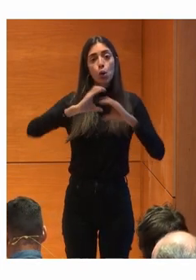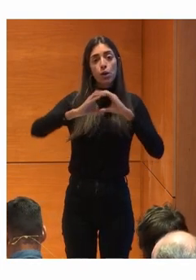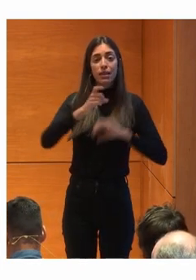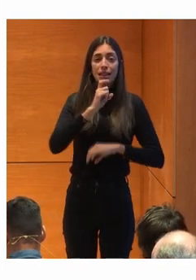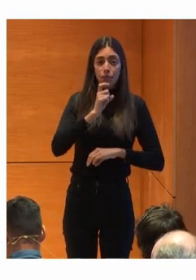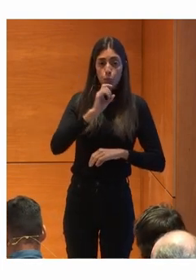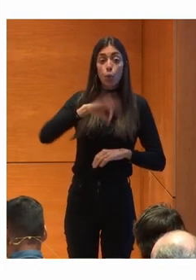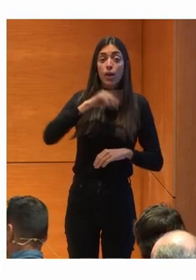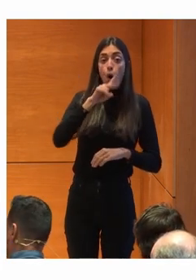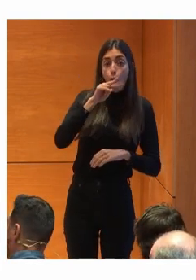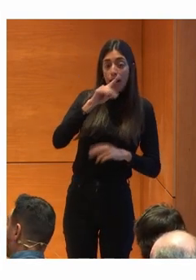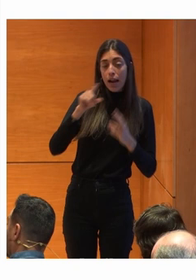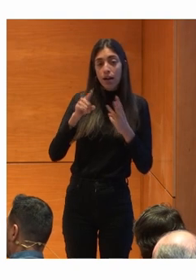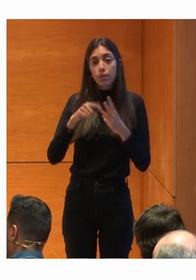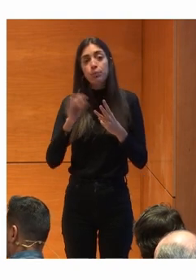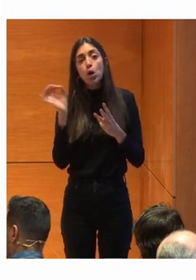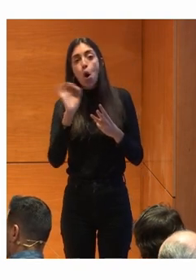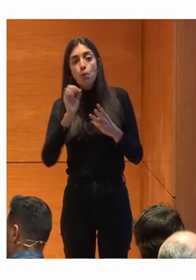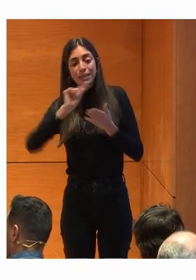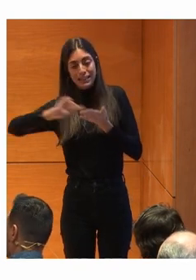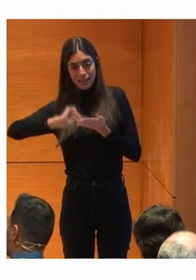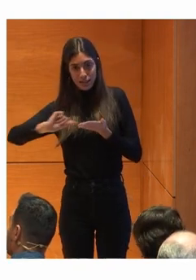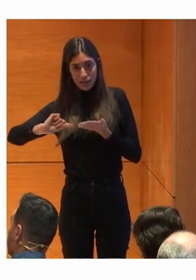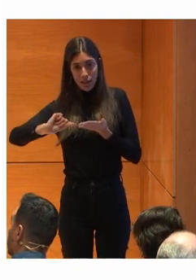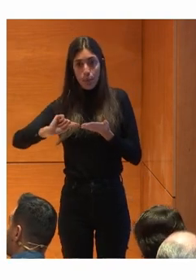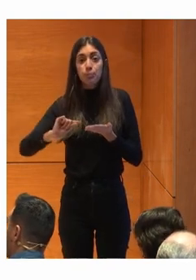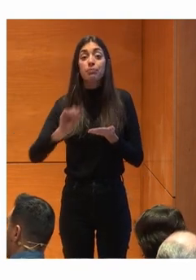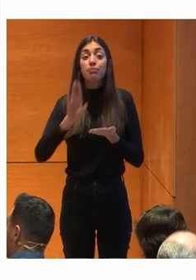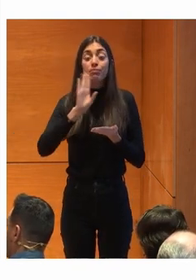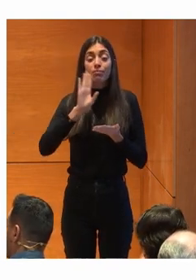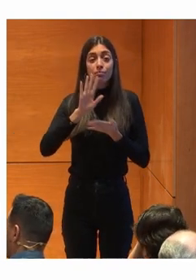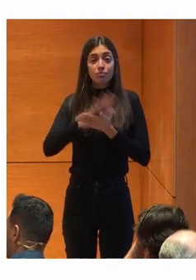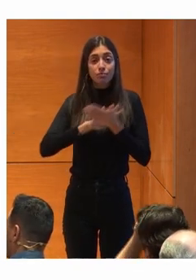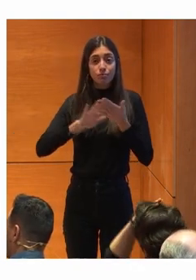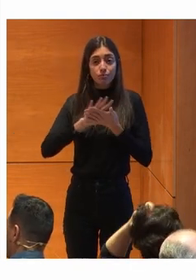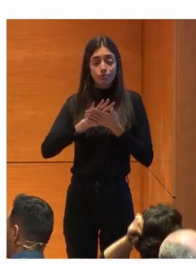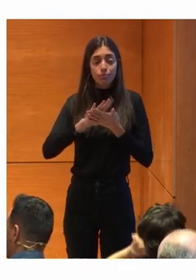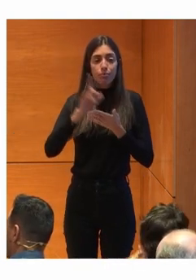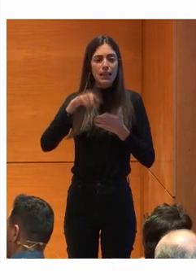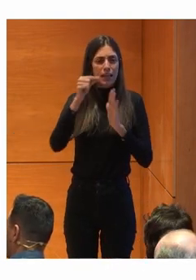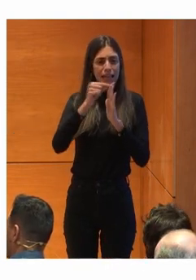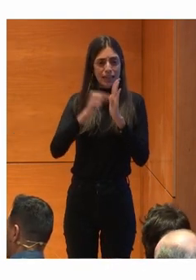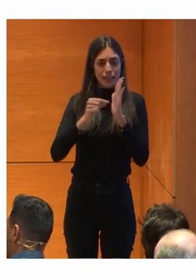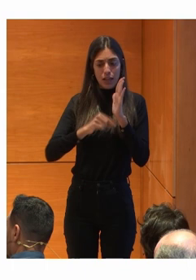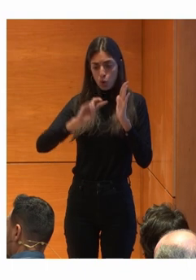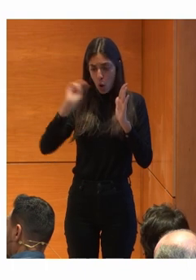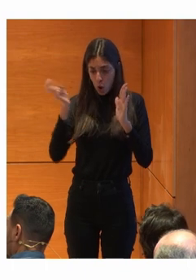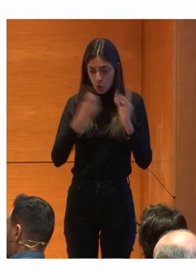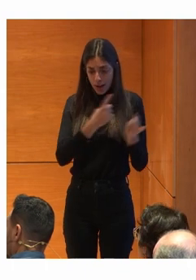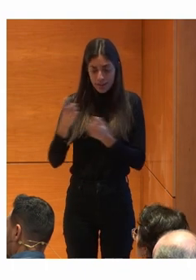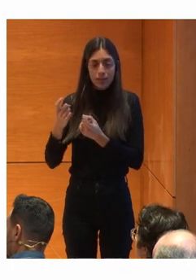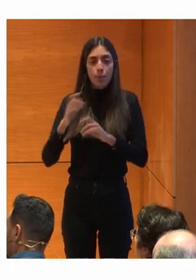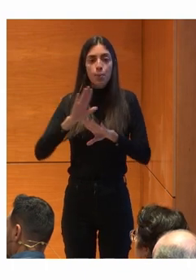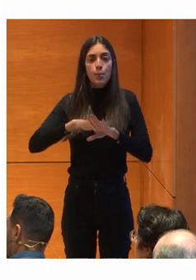sea oral O bien sea escrita ¿Vale? Como vemos Hay muchos otros criterios De necesidad En cuanto a la